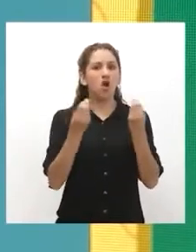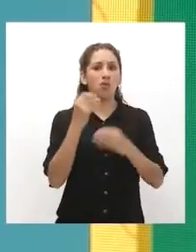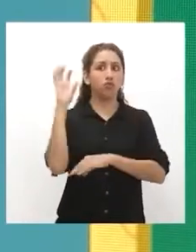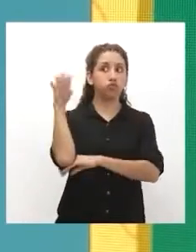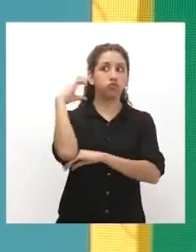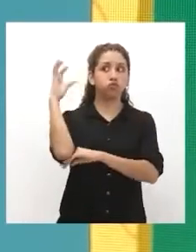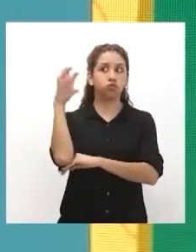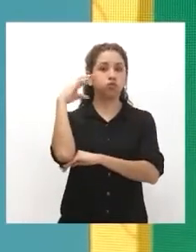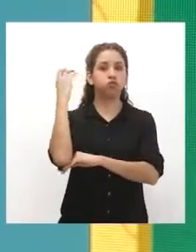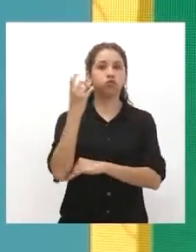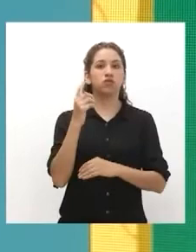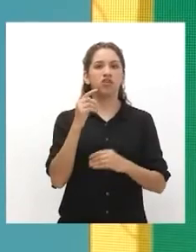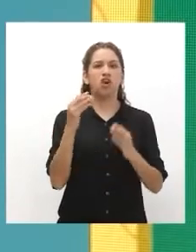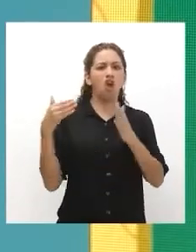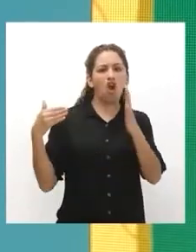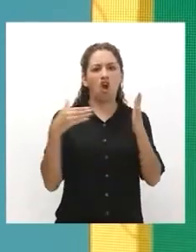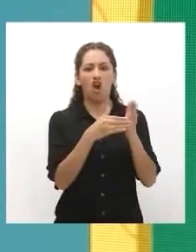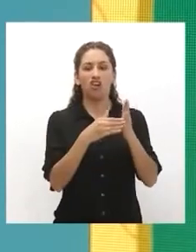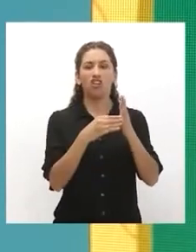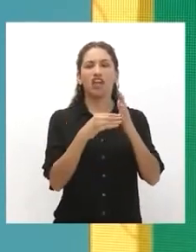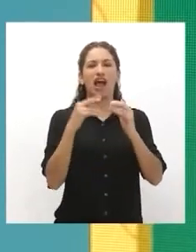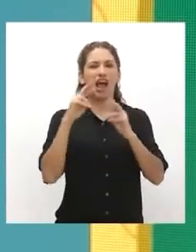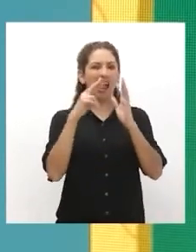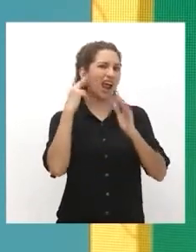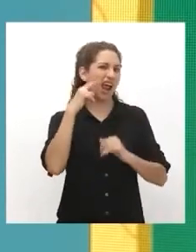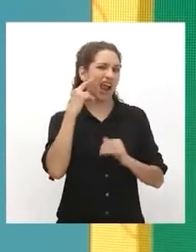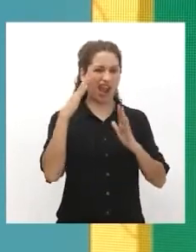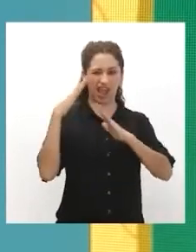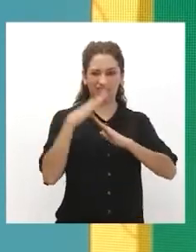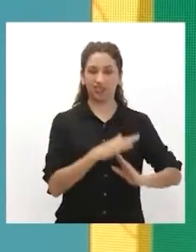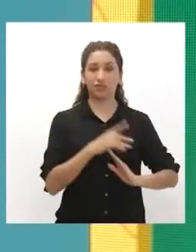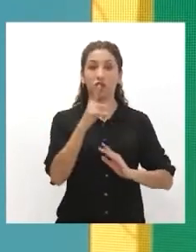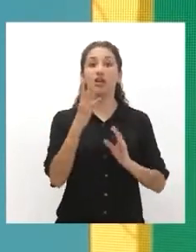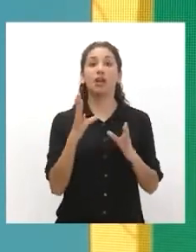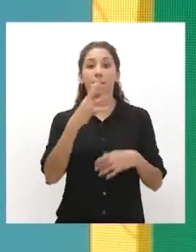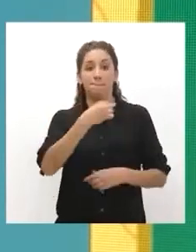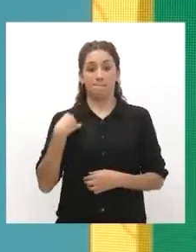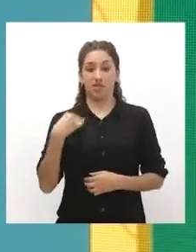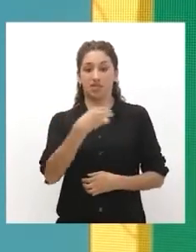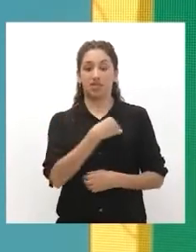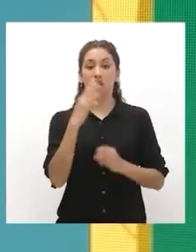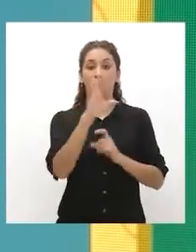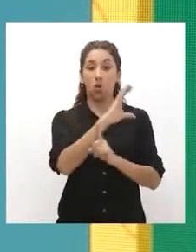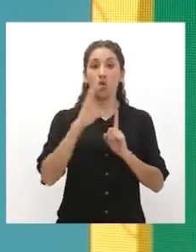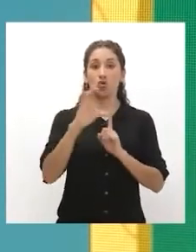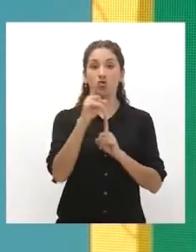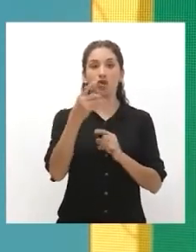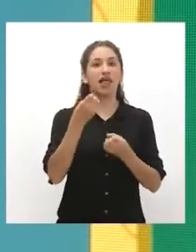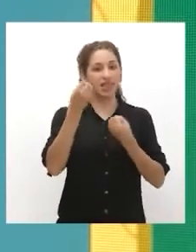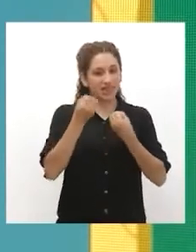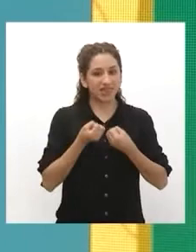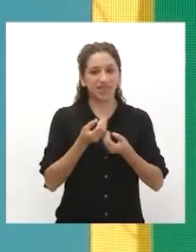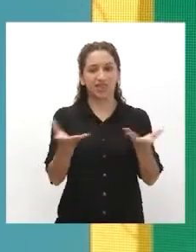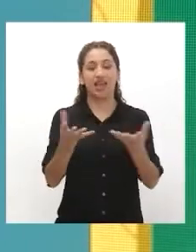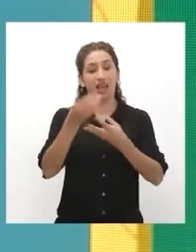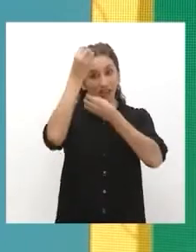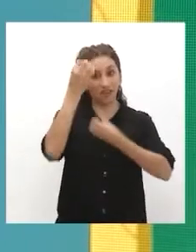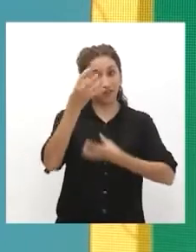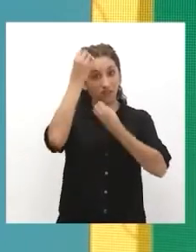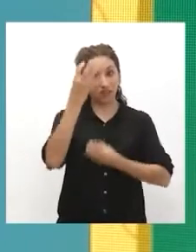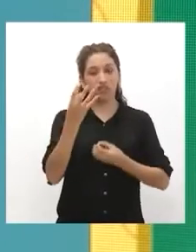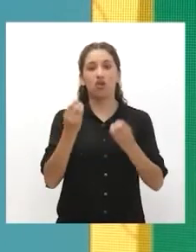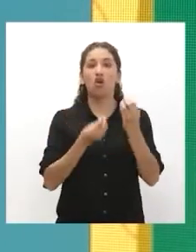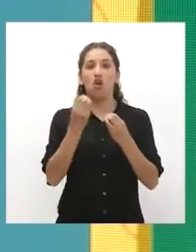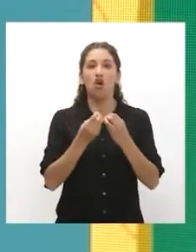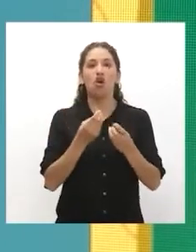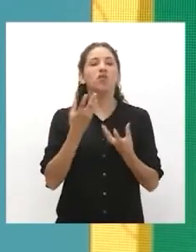contra el racismo. Una plataforma del Ministerio de Cultura que brinda información y orientación a la ciudadanía en materia de racismo y